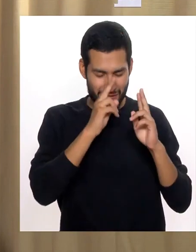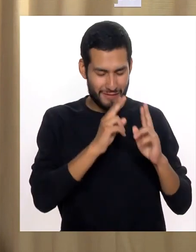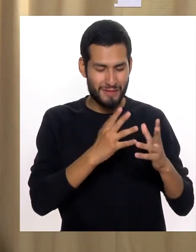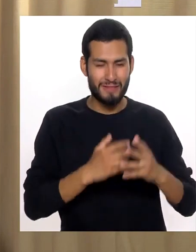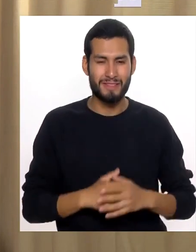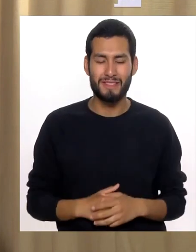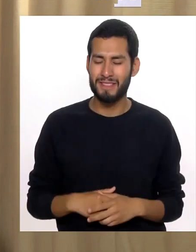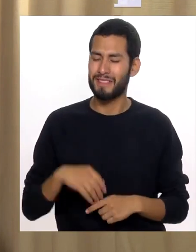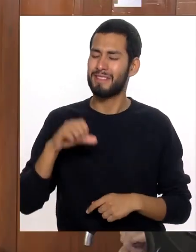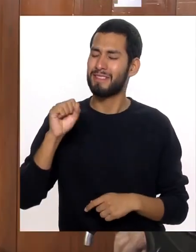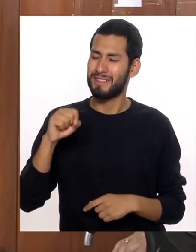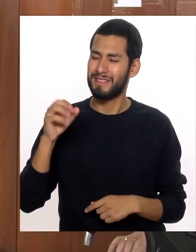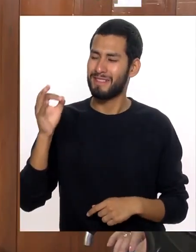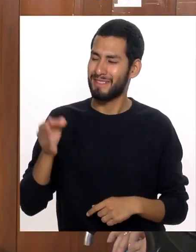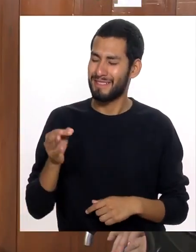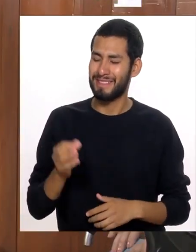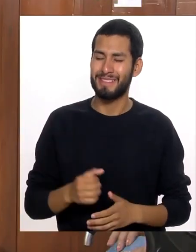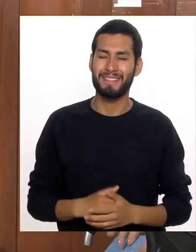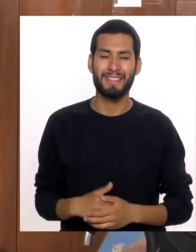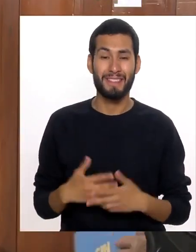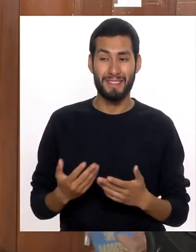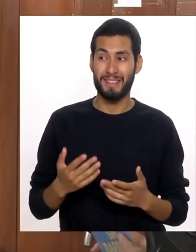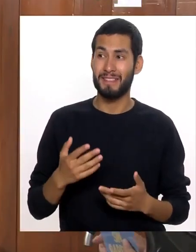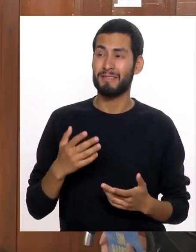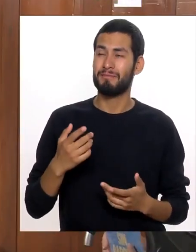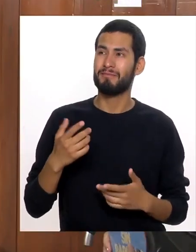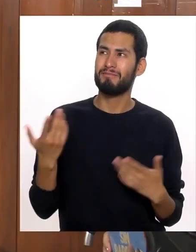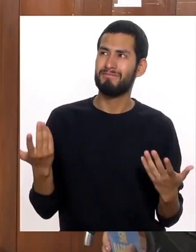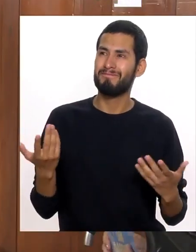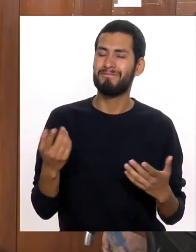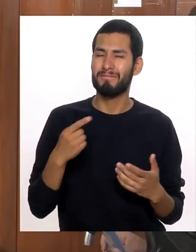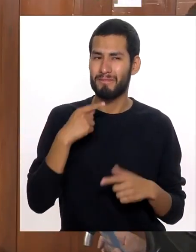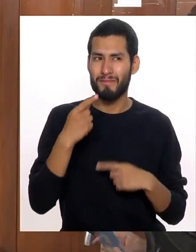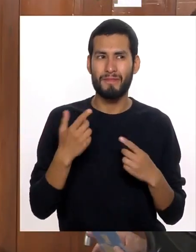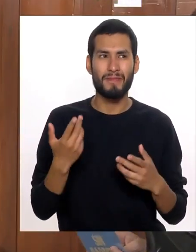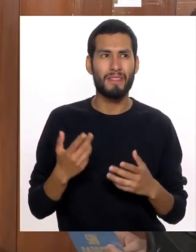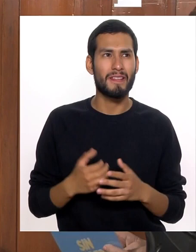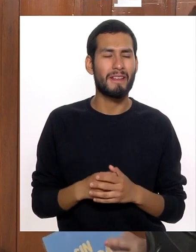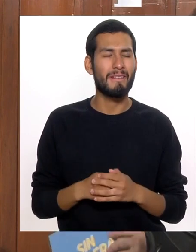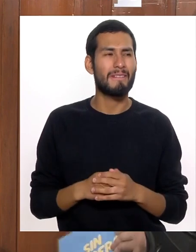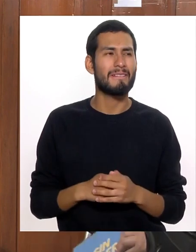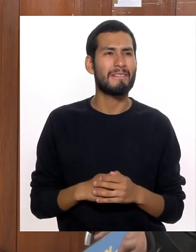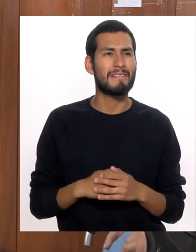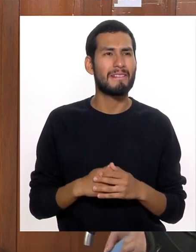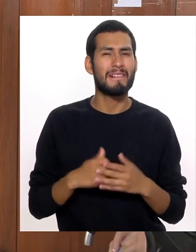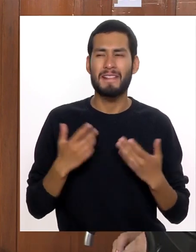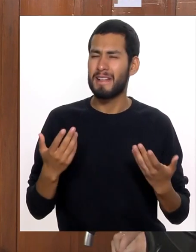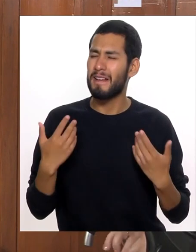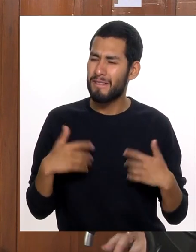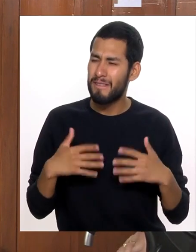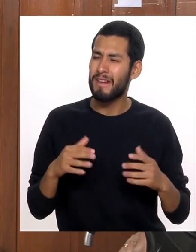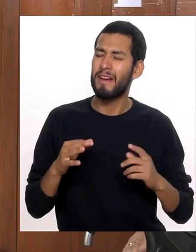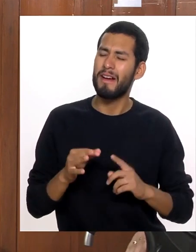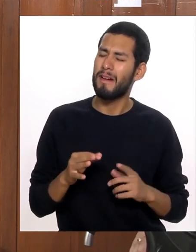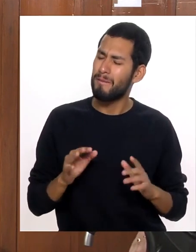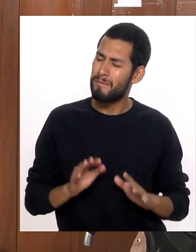se merecen un gran homenaje Sí, cierto Como dicen, no, Es algo